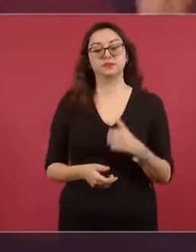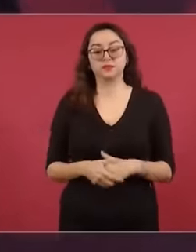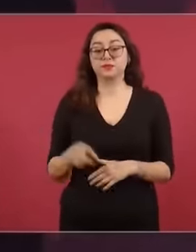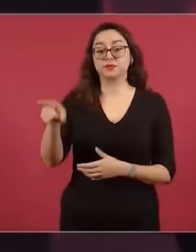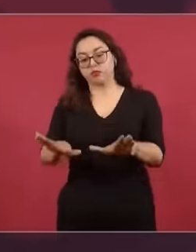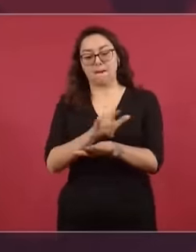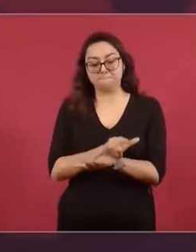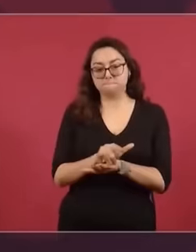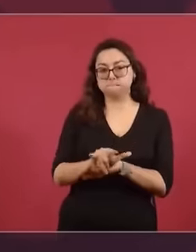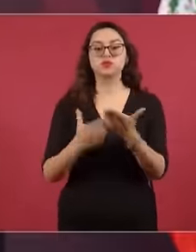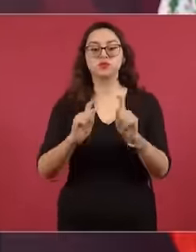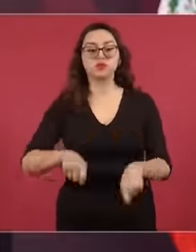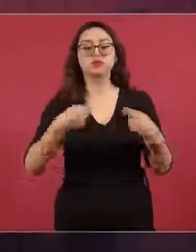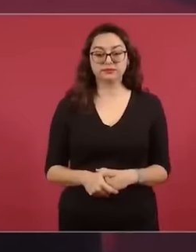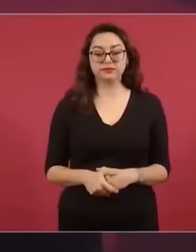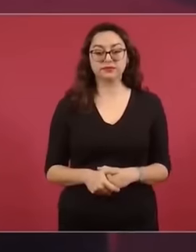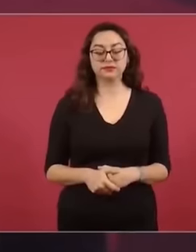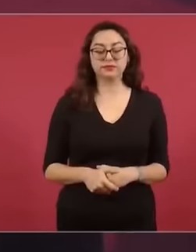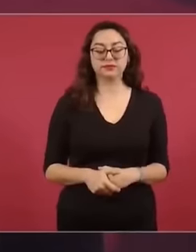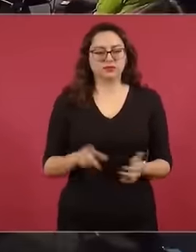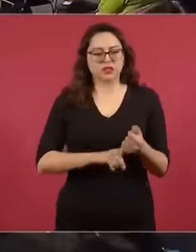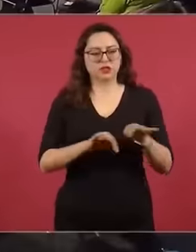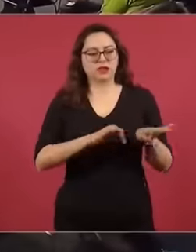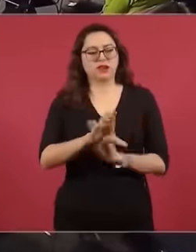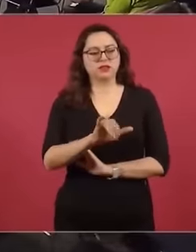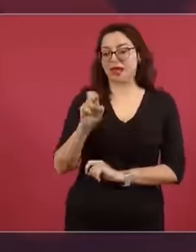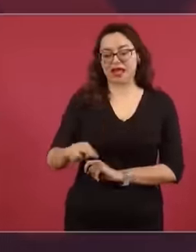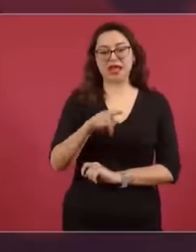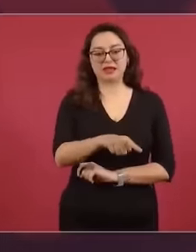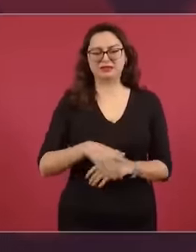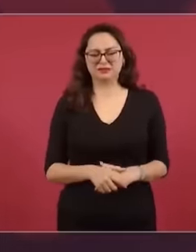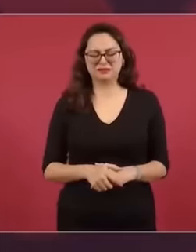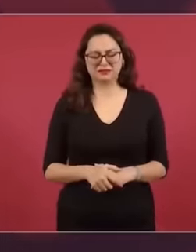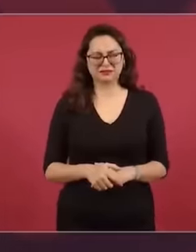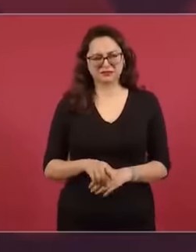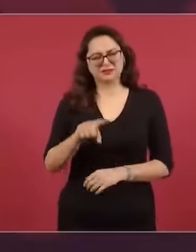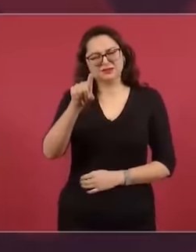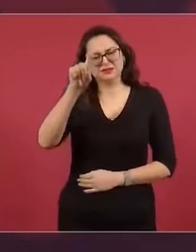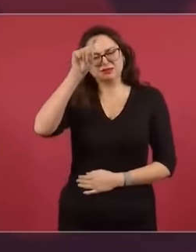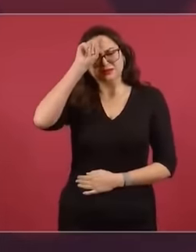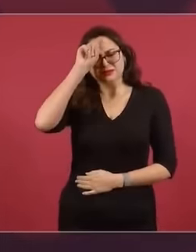para hacer la pista en Texcoco? Ah, uno de los dueños. Y Márquez, ¿qué tiene que ver?